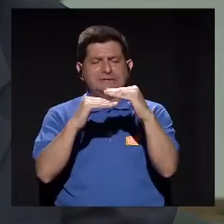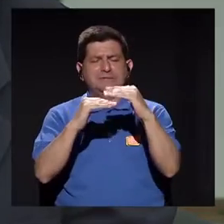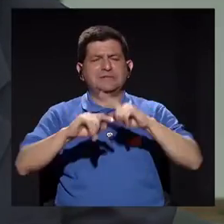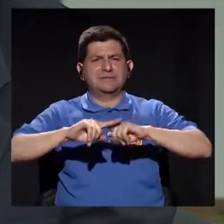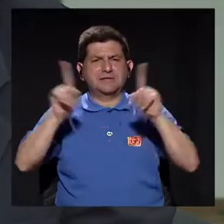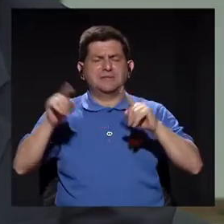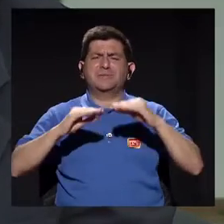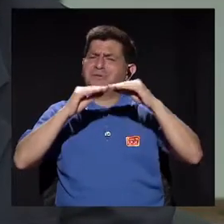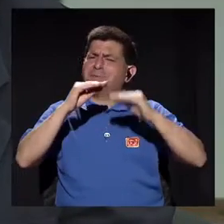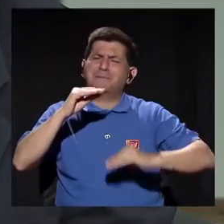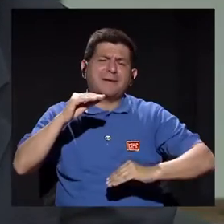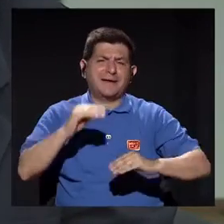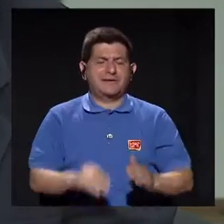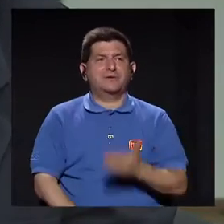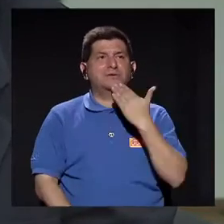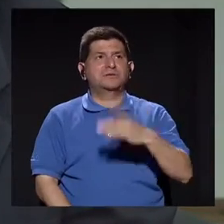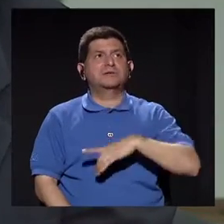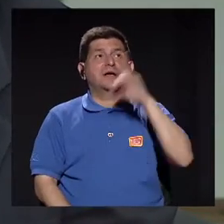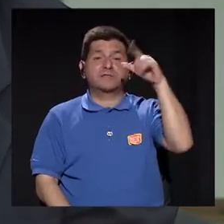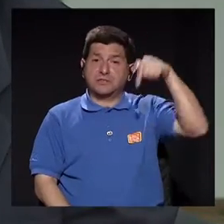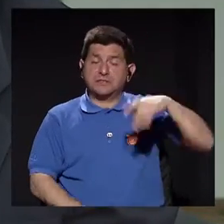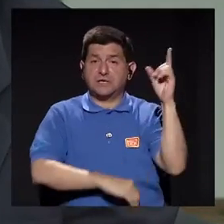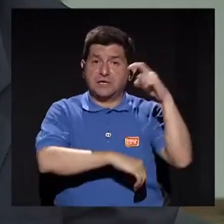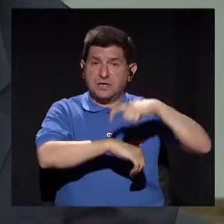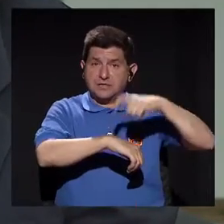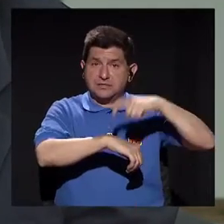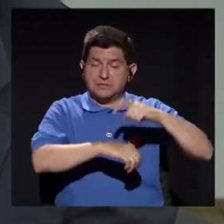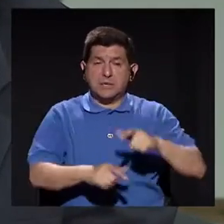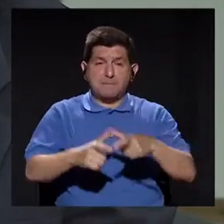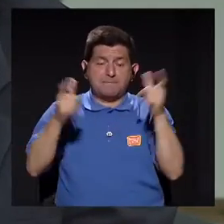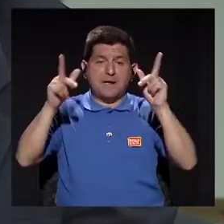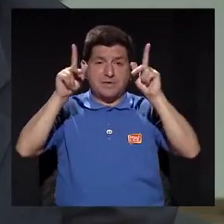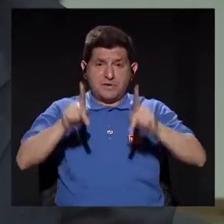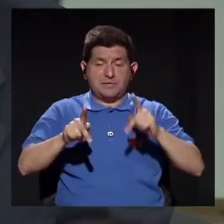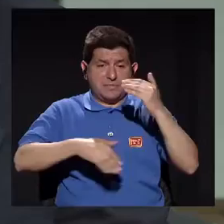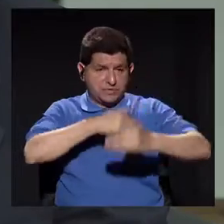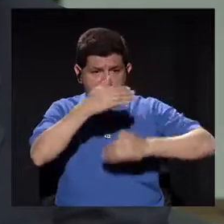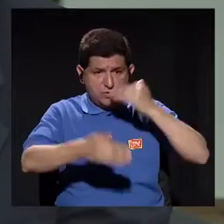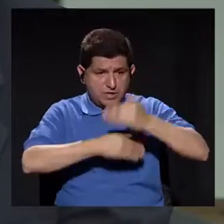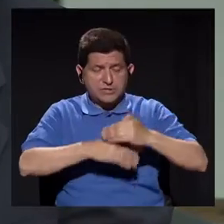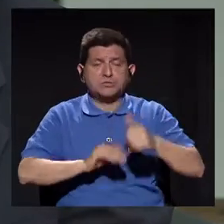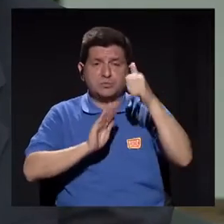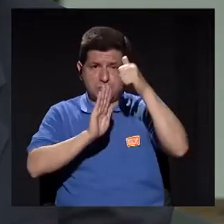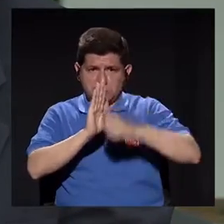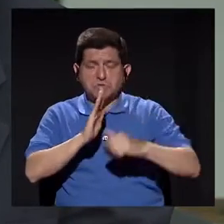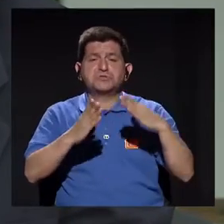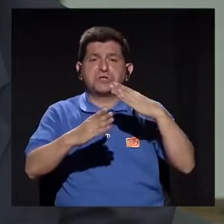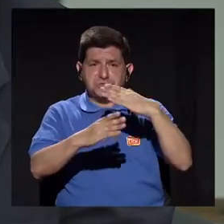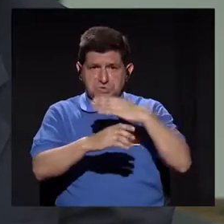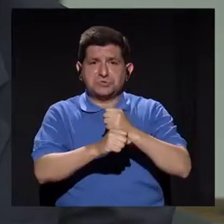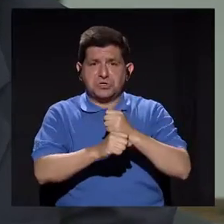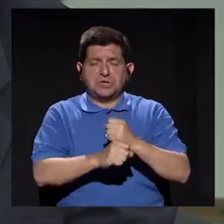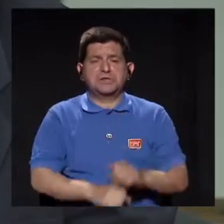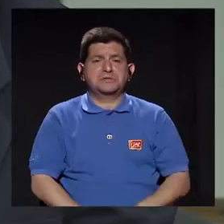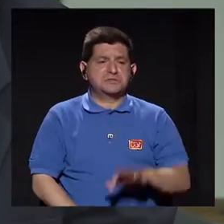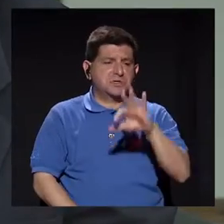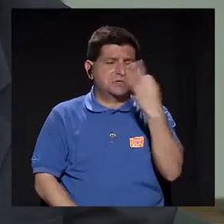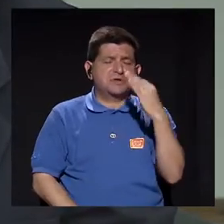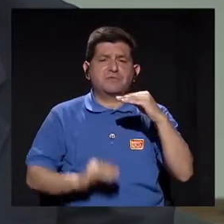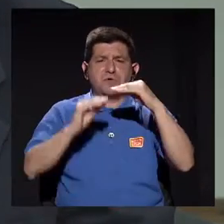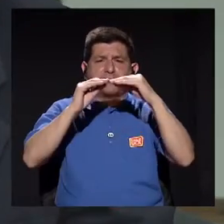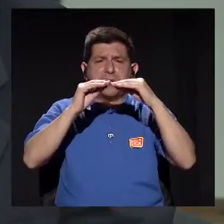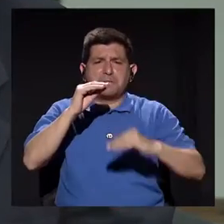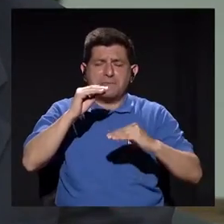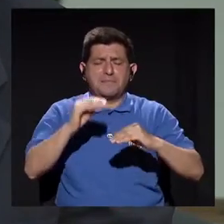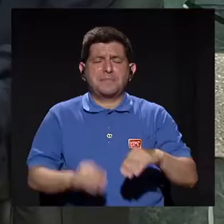limitación, pero son los menos, gracias a Dios hoy día la mayoría de los procedimientos quirúrgicos los podemos hacer de una